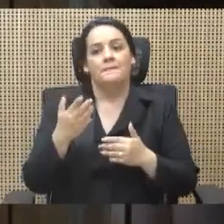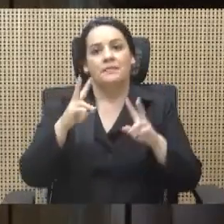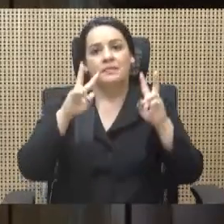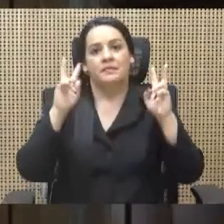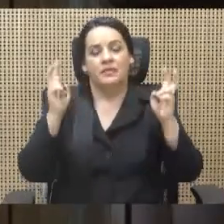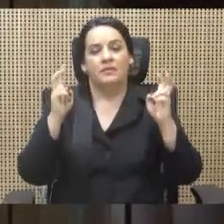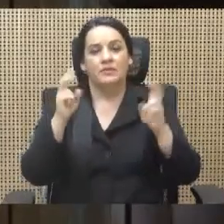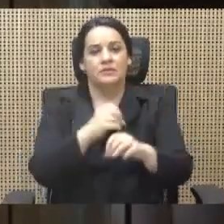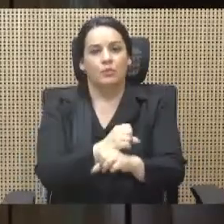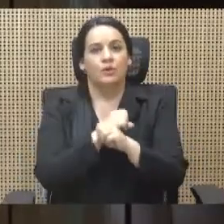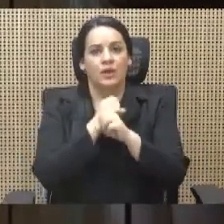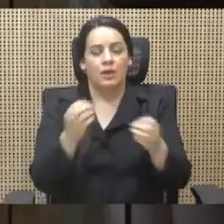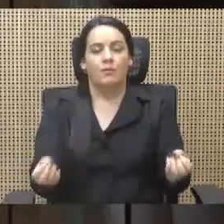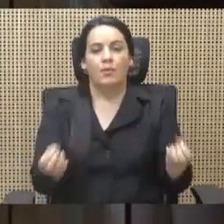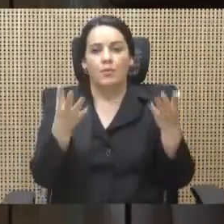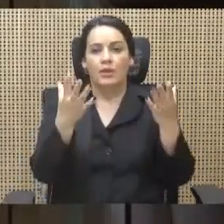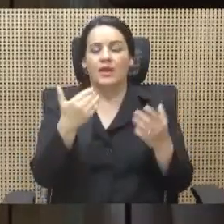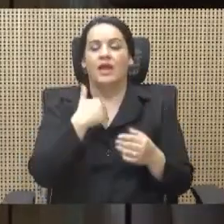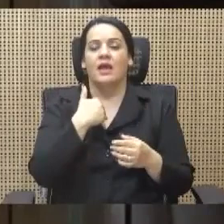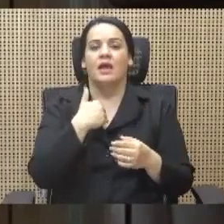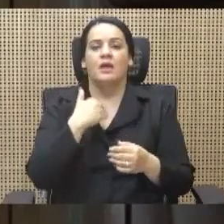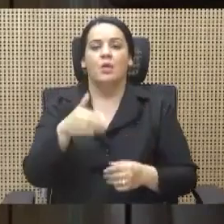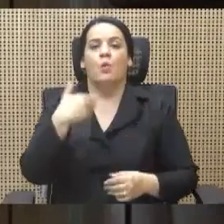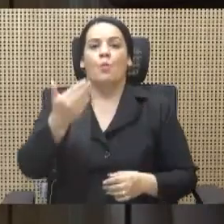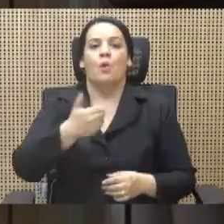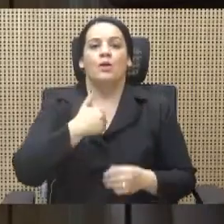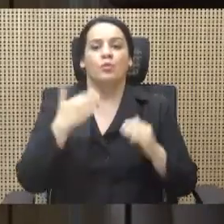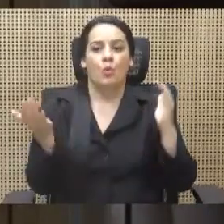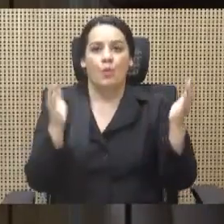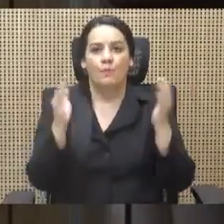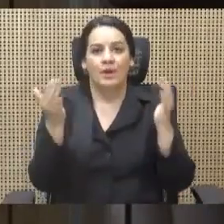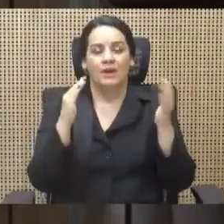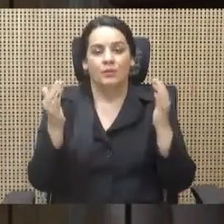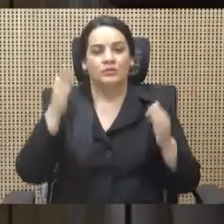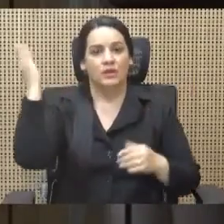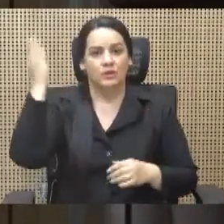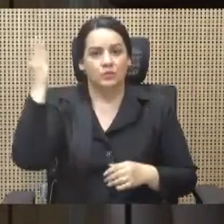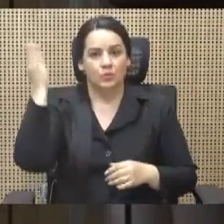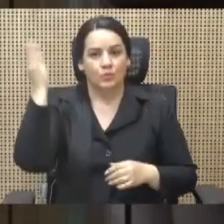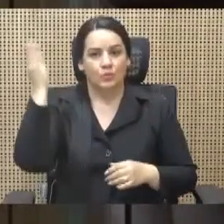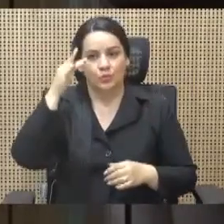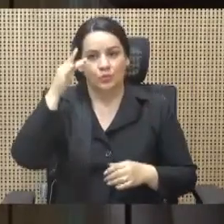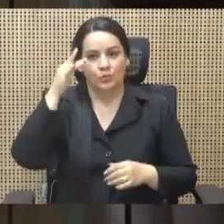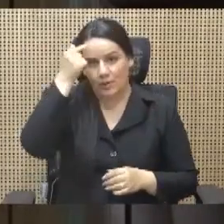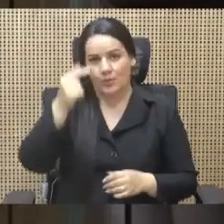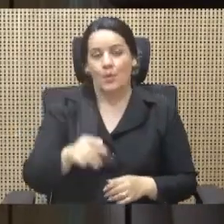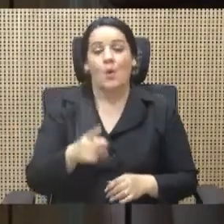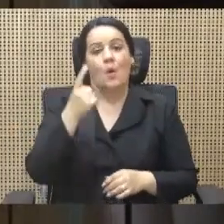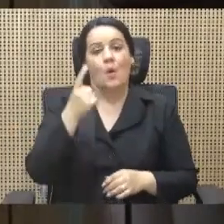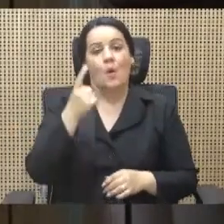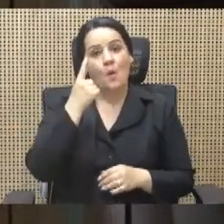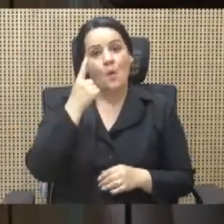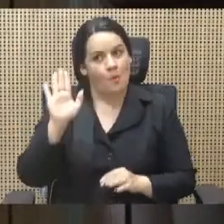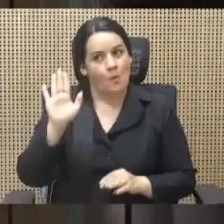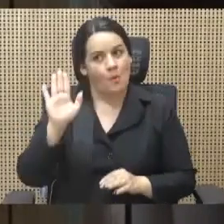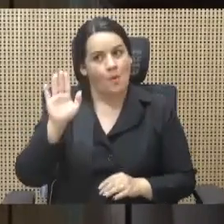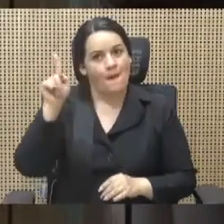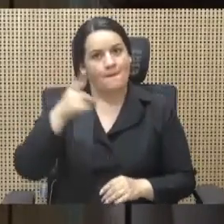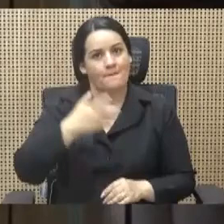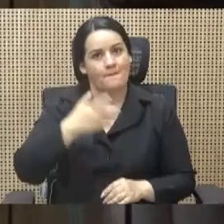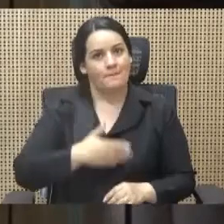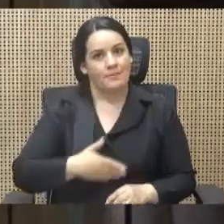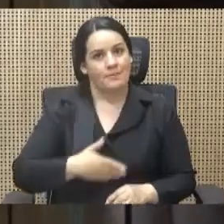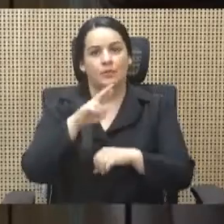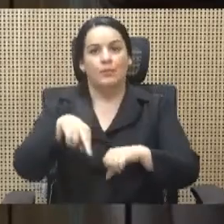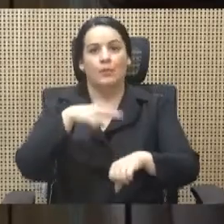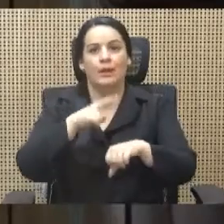contrastamos el discurso de gobierno, y ojo, que el señor presidente de la República es el jefe superior de